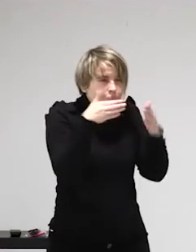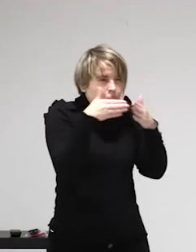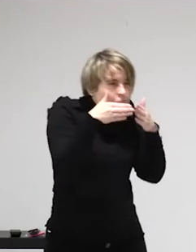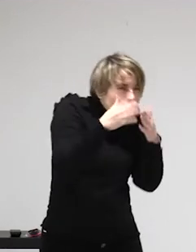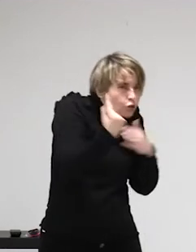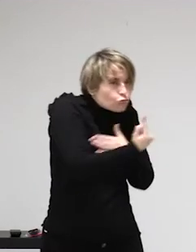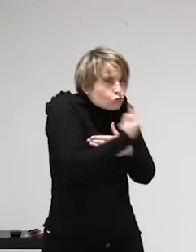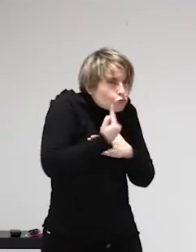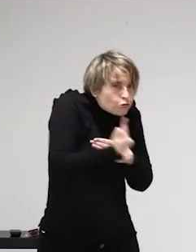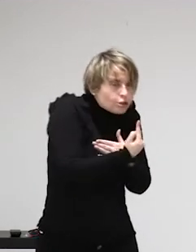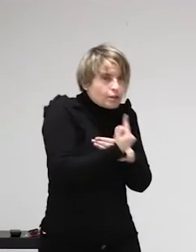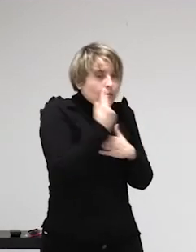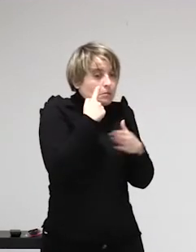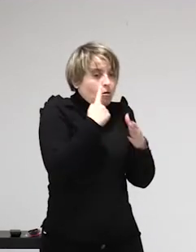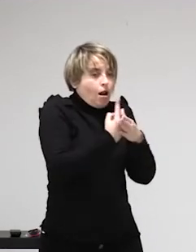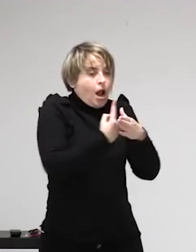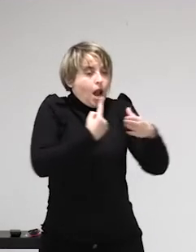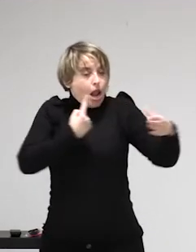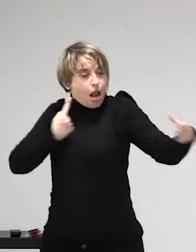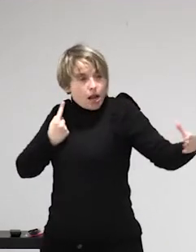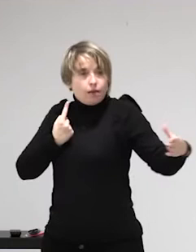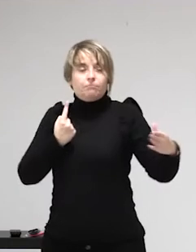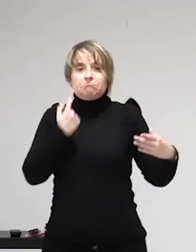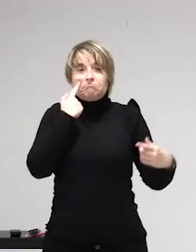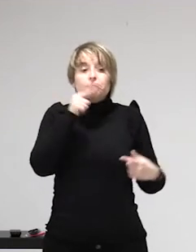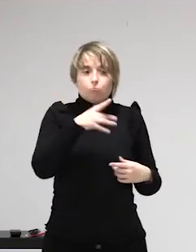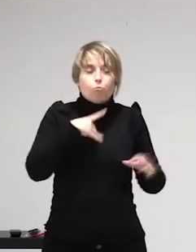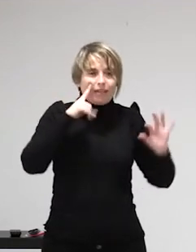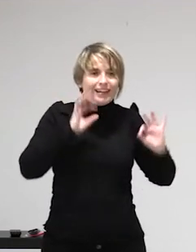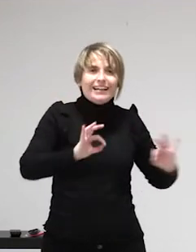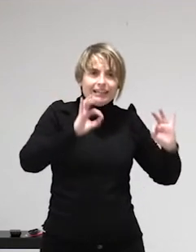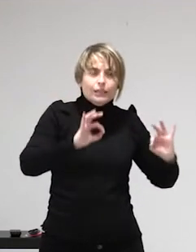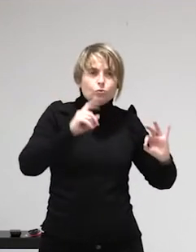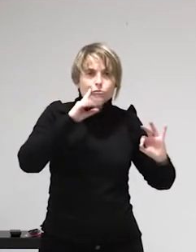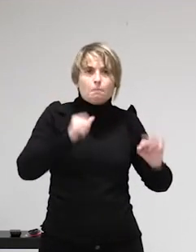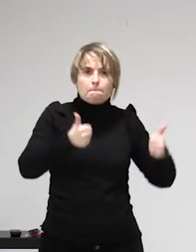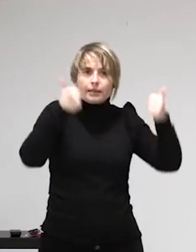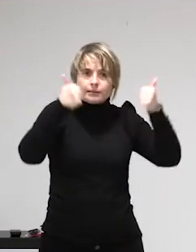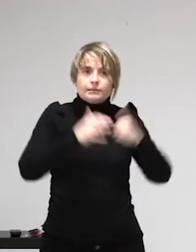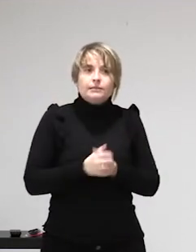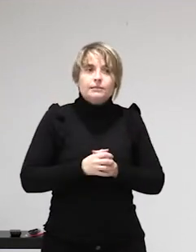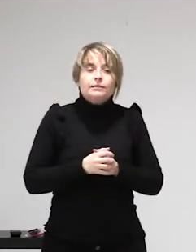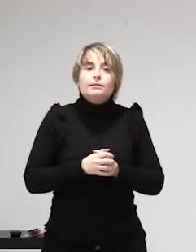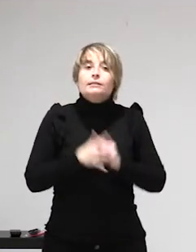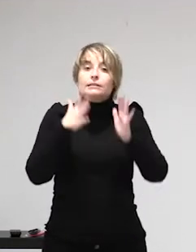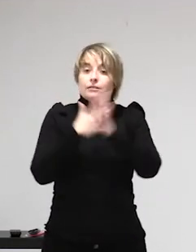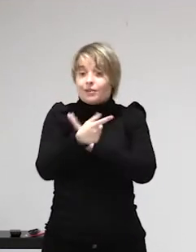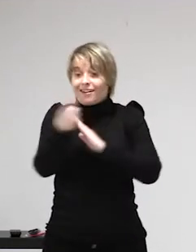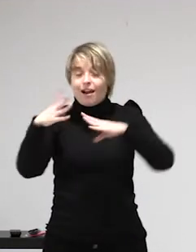que establece son zonas donde es legal y donde no es legal ejercer la prostitución. Nuestras compañeras de la calle llevan años